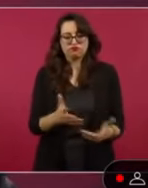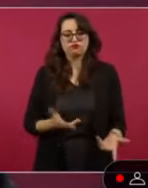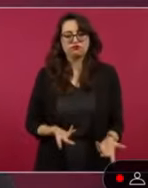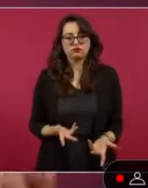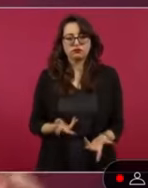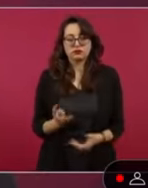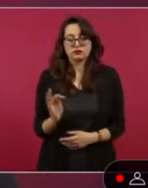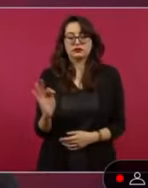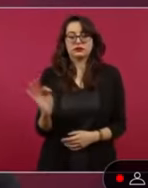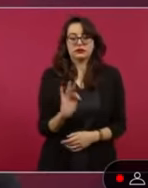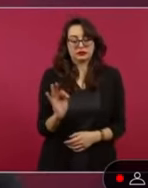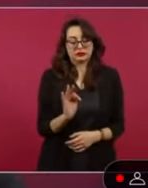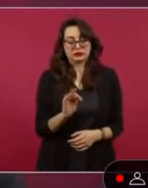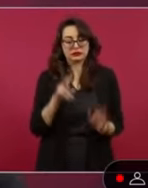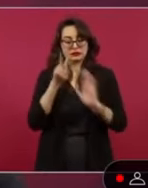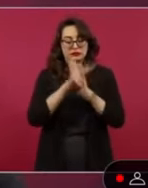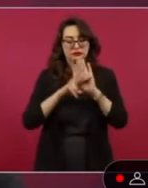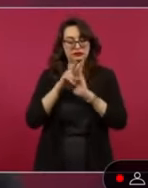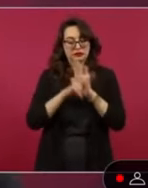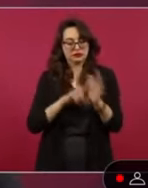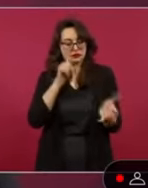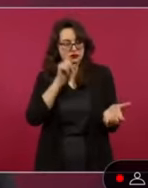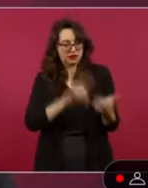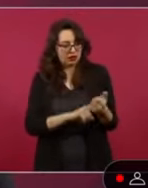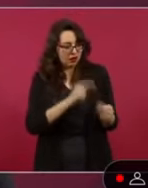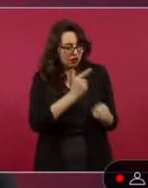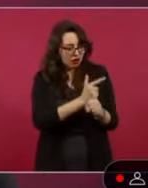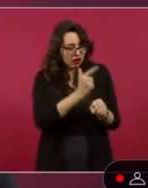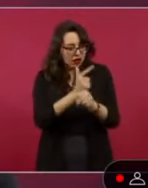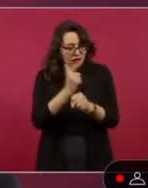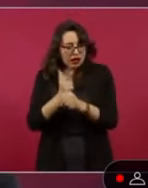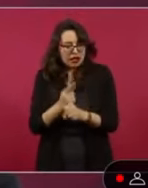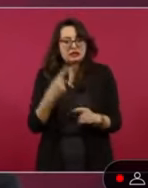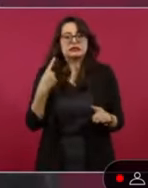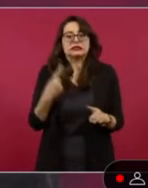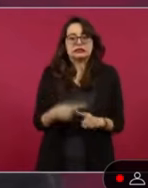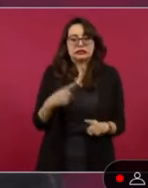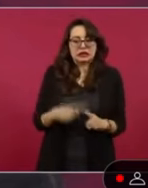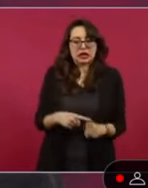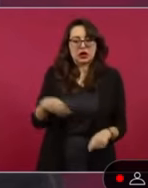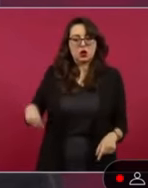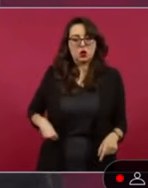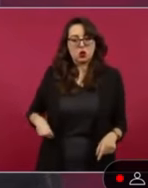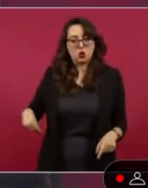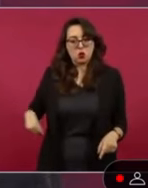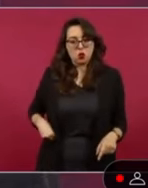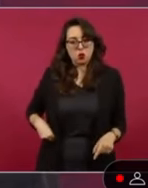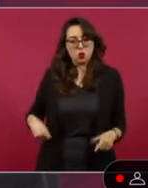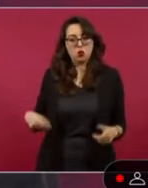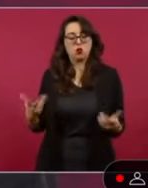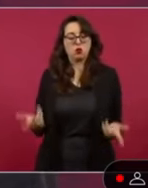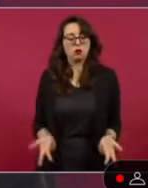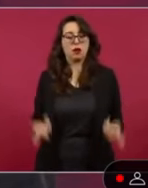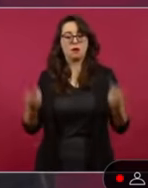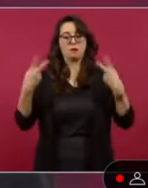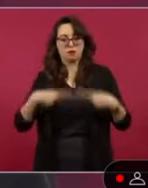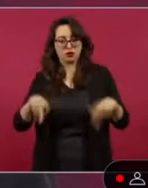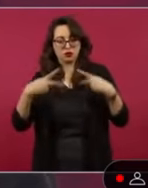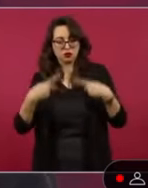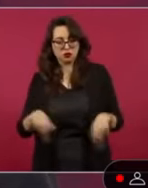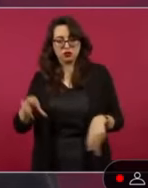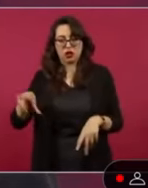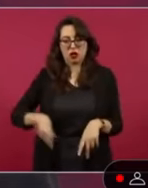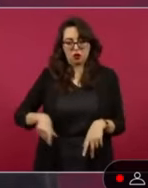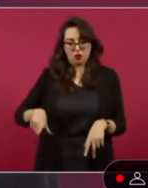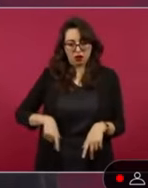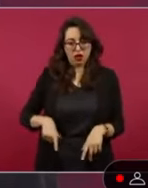probable que de ese video surjan evidencias de responsabilidades de personajes, de sea funcionarios, sea de